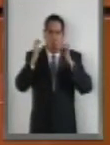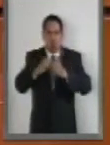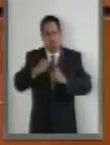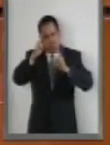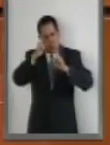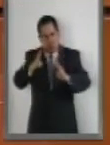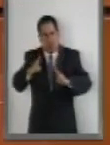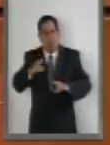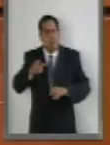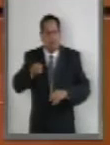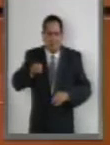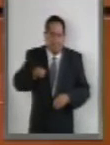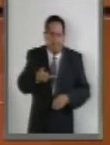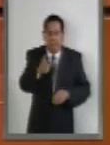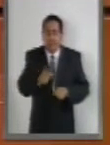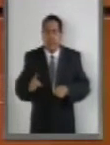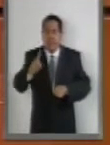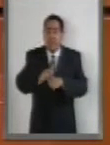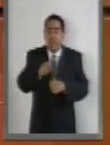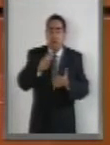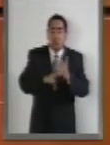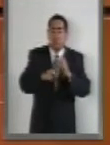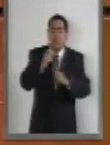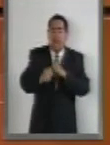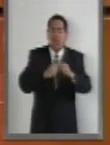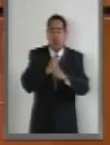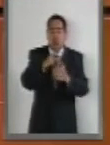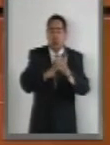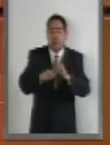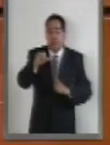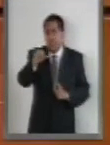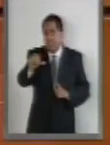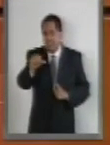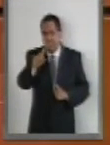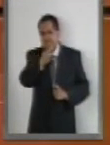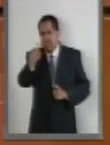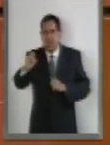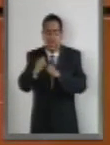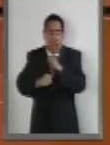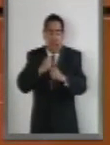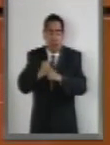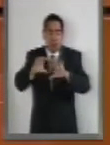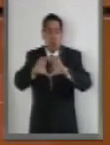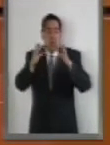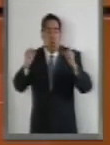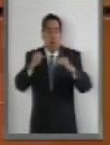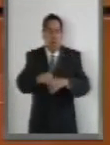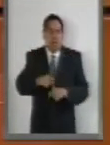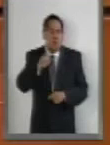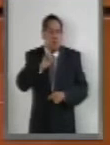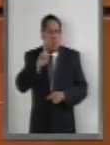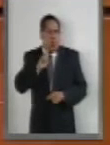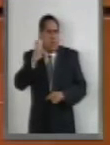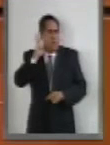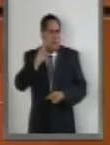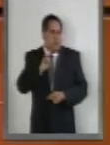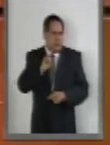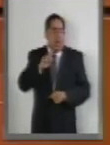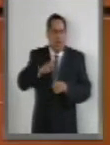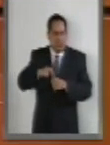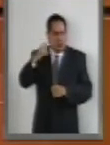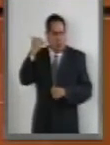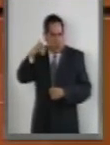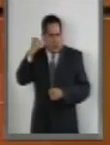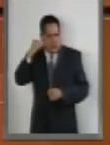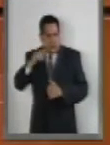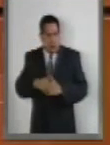declare el año 2016 centenario de los Congresos Feministas de Yucatán. Con lo cual, por un lado,